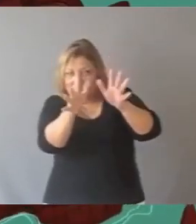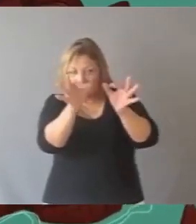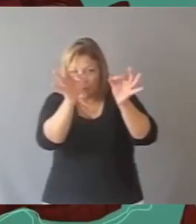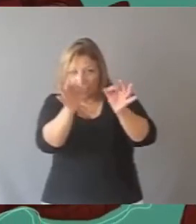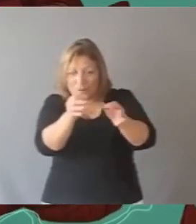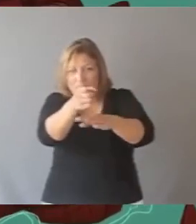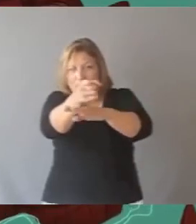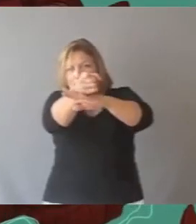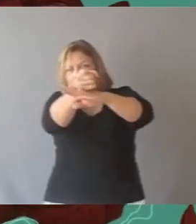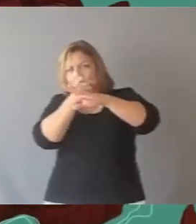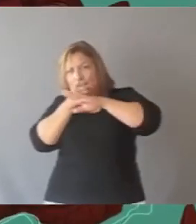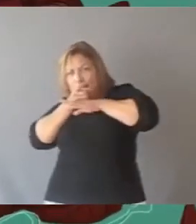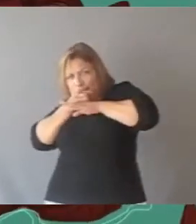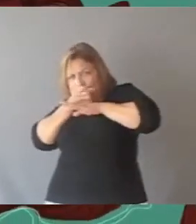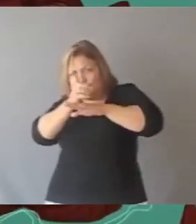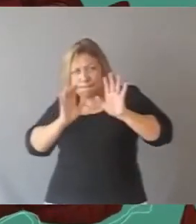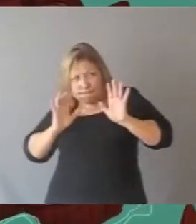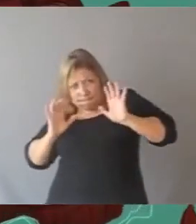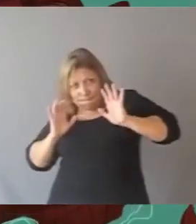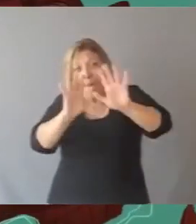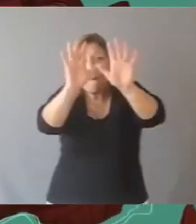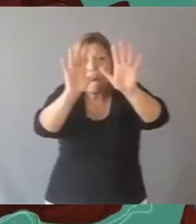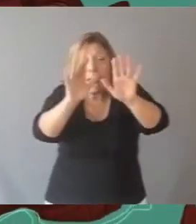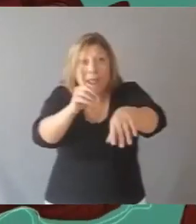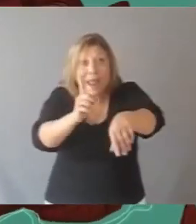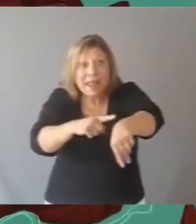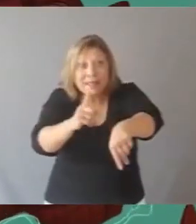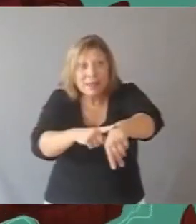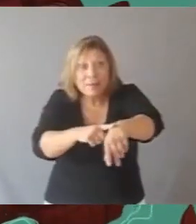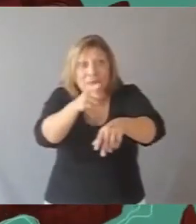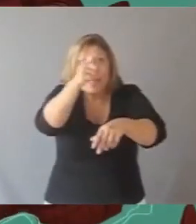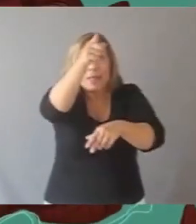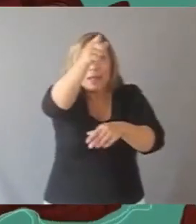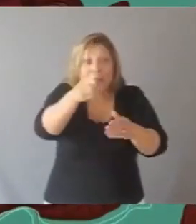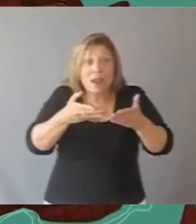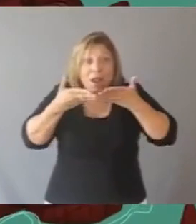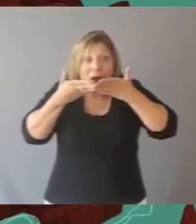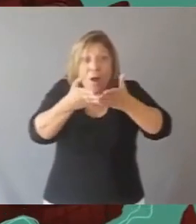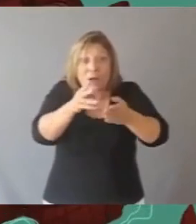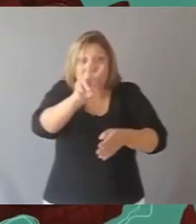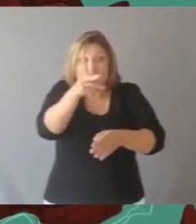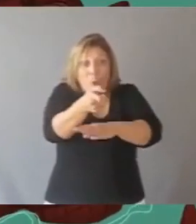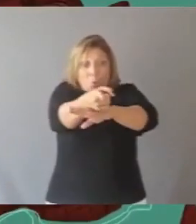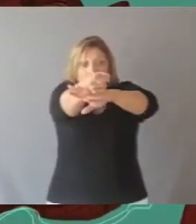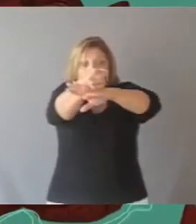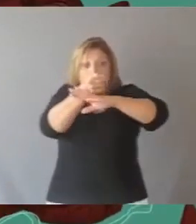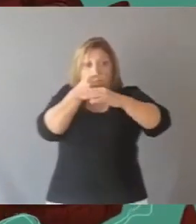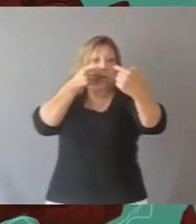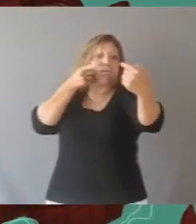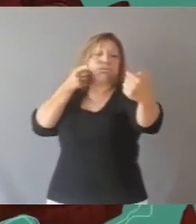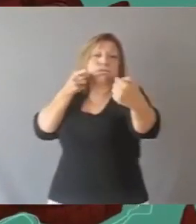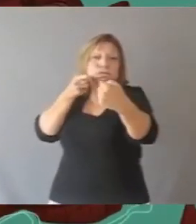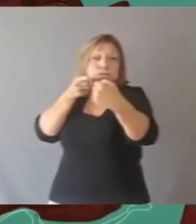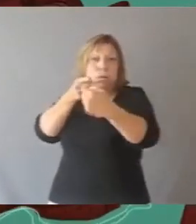torpedo, lo lanzó contra el buque. Ya era tiempo. En ese instante, el acorazado lanzaba su segundo cañonazo